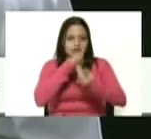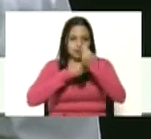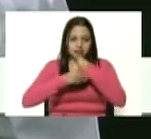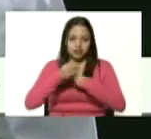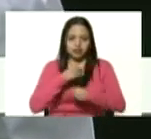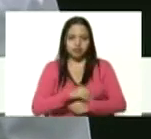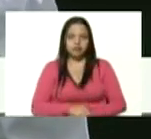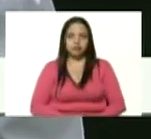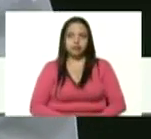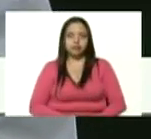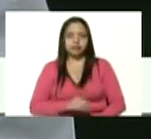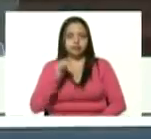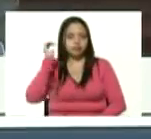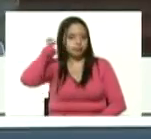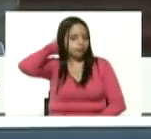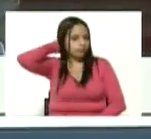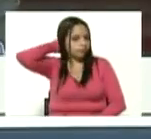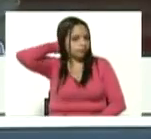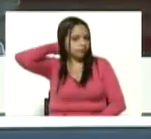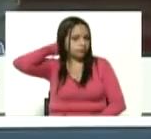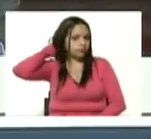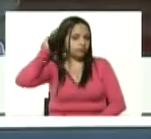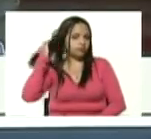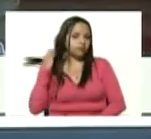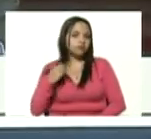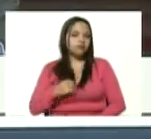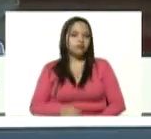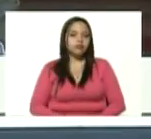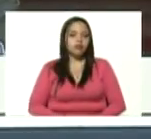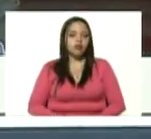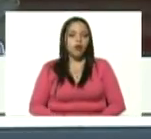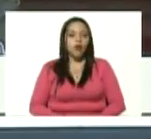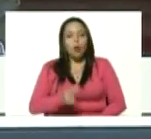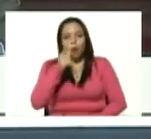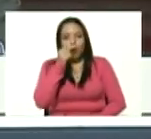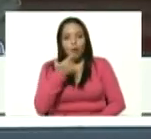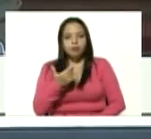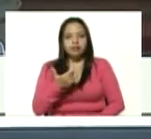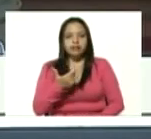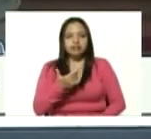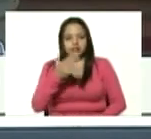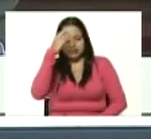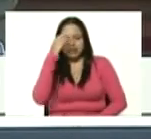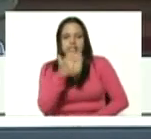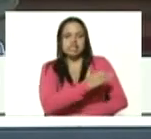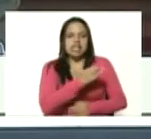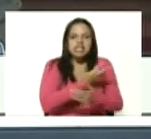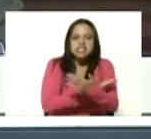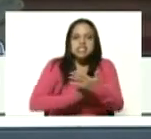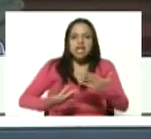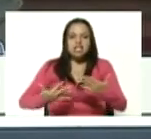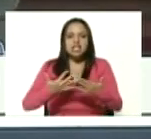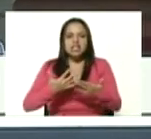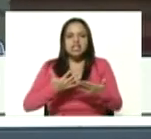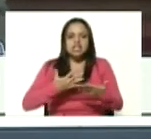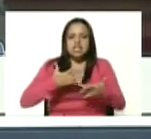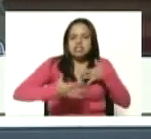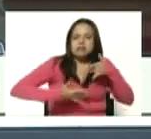un hombre miliciano de sangre de espíritu de actitud